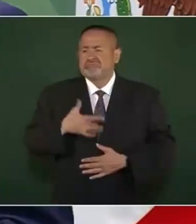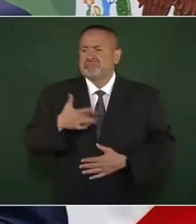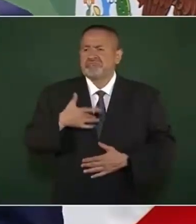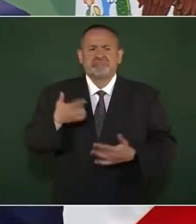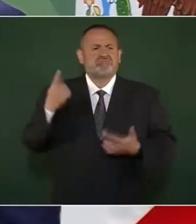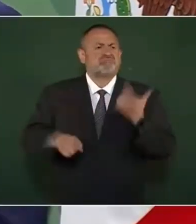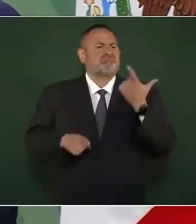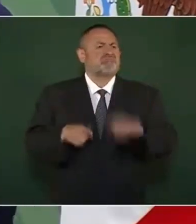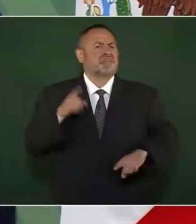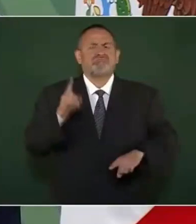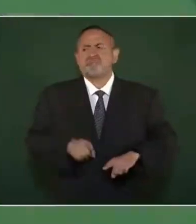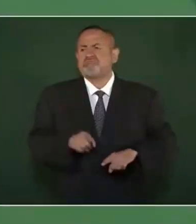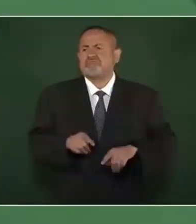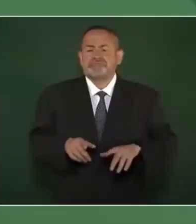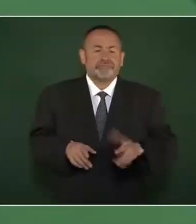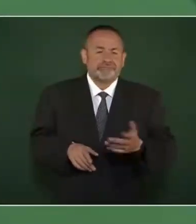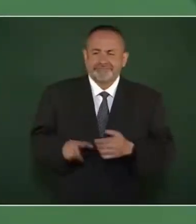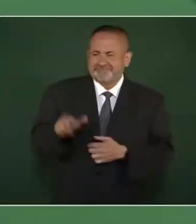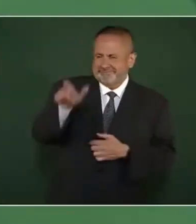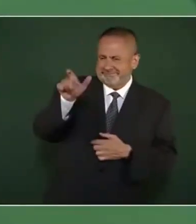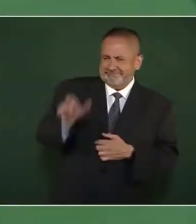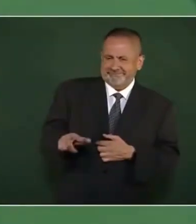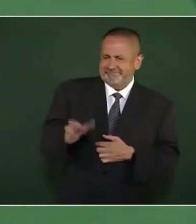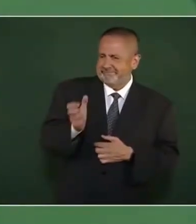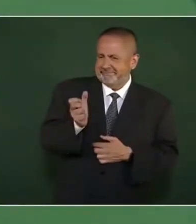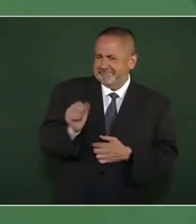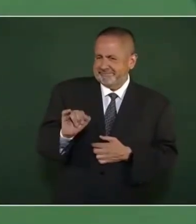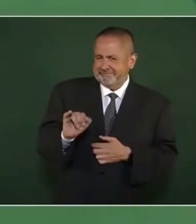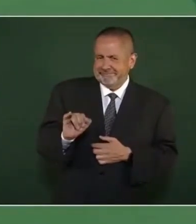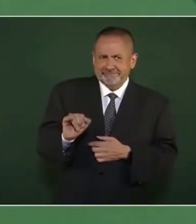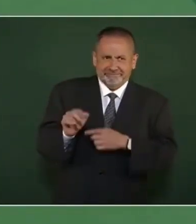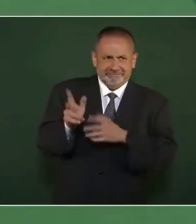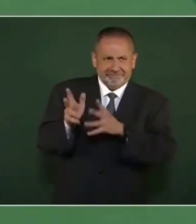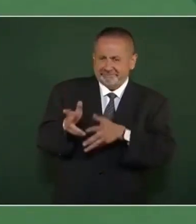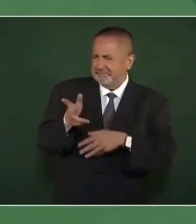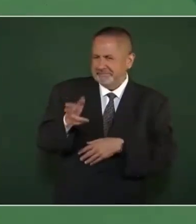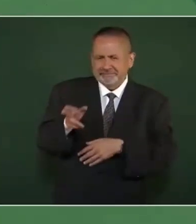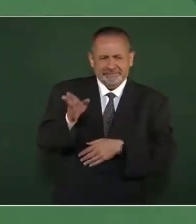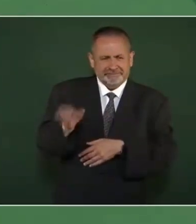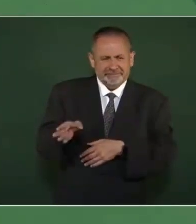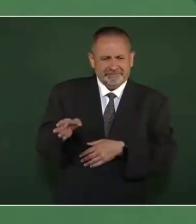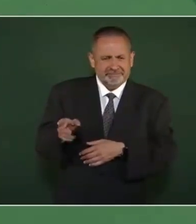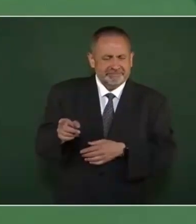es un prototipo de